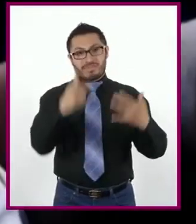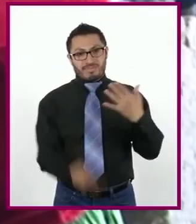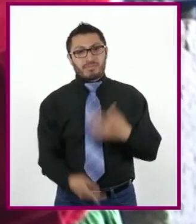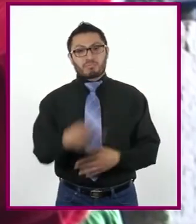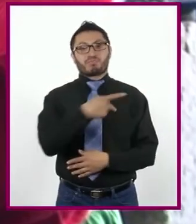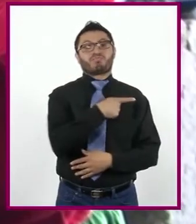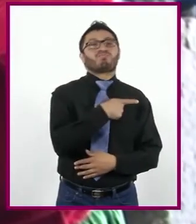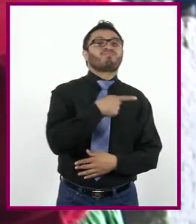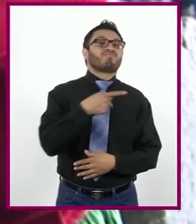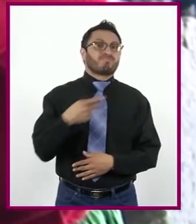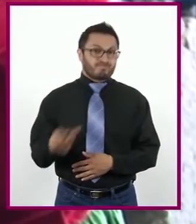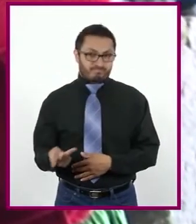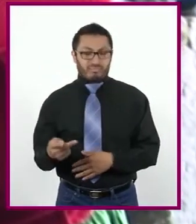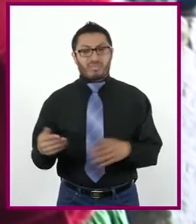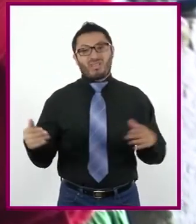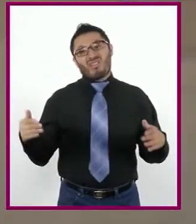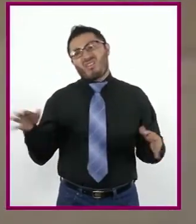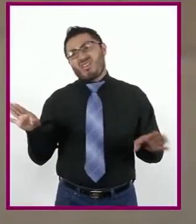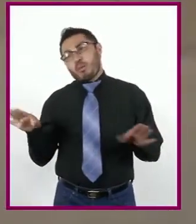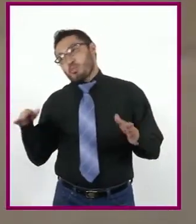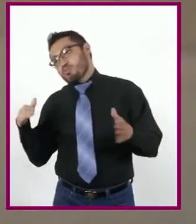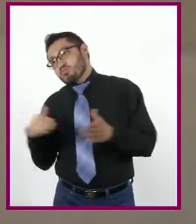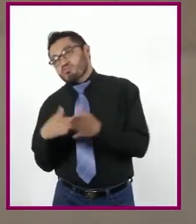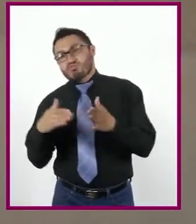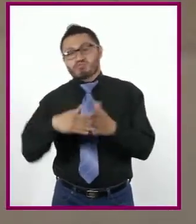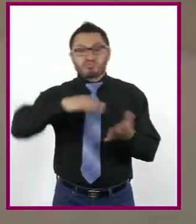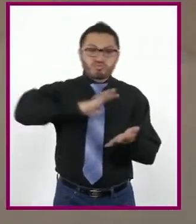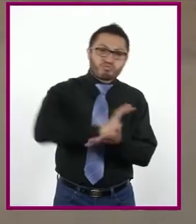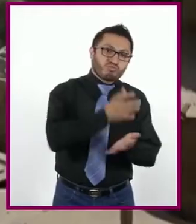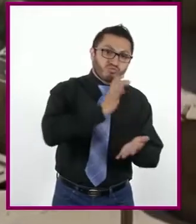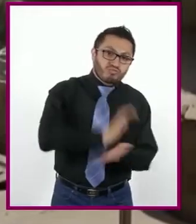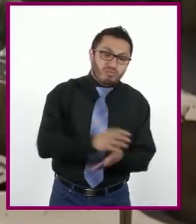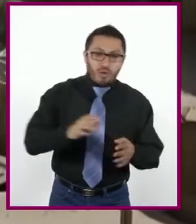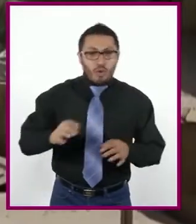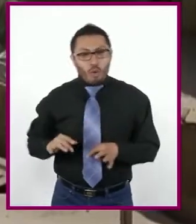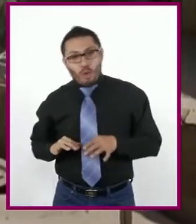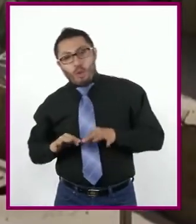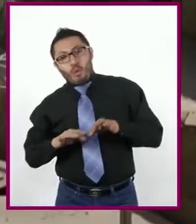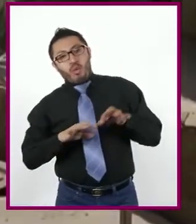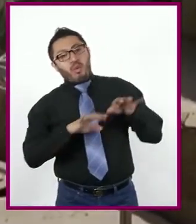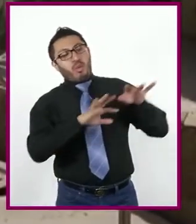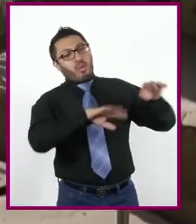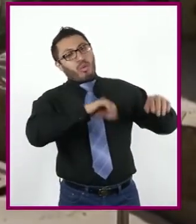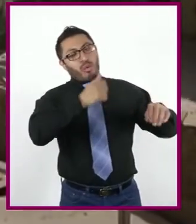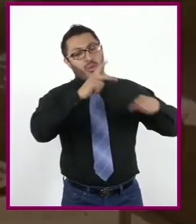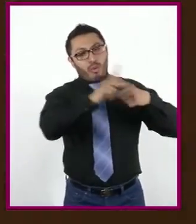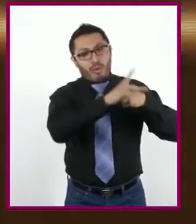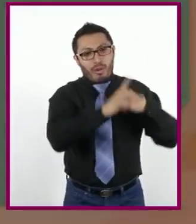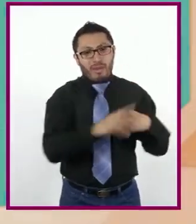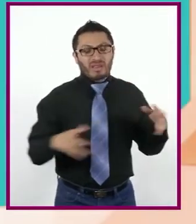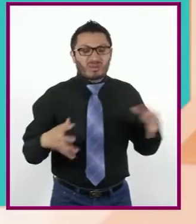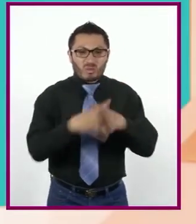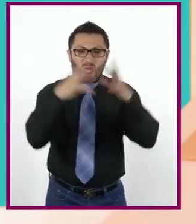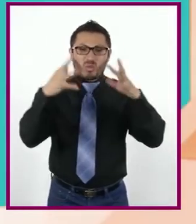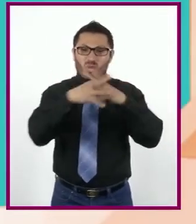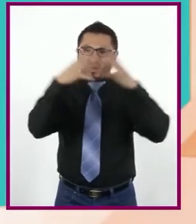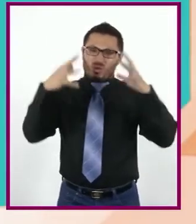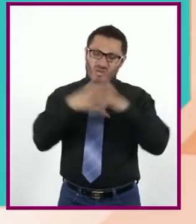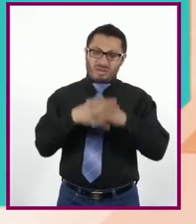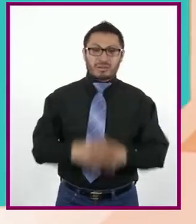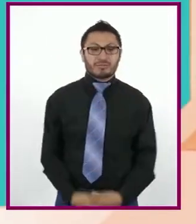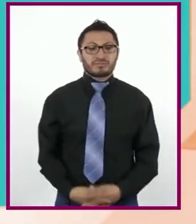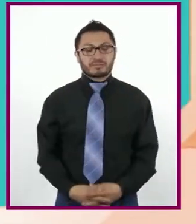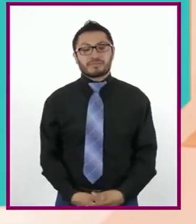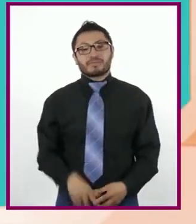pobreza, marginación, migración forzada y conflictos bélicos. El